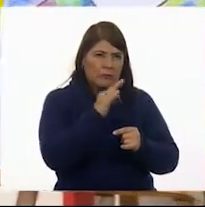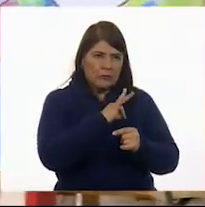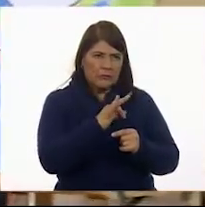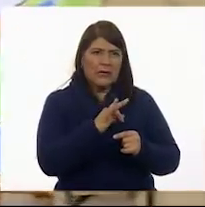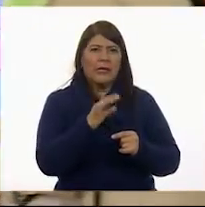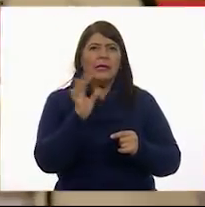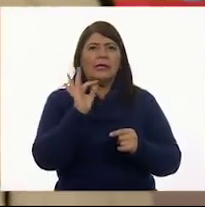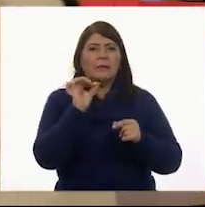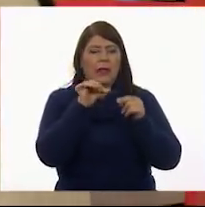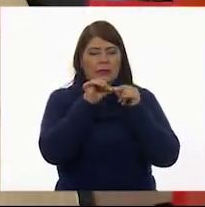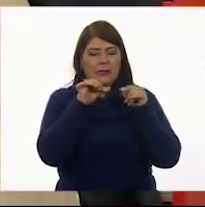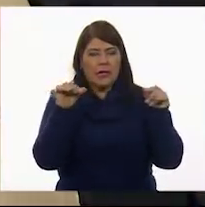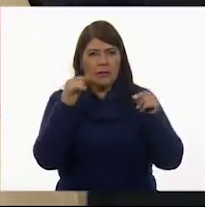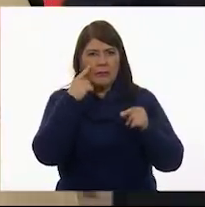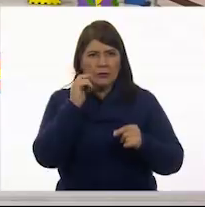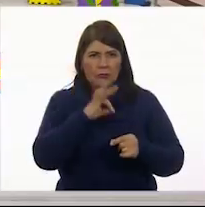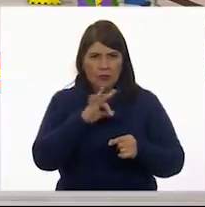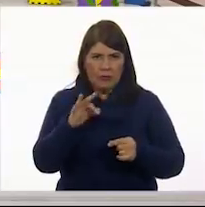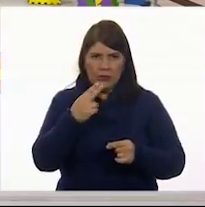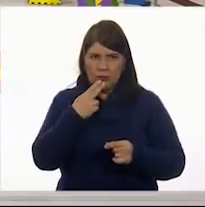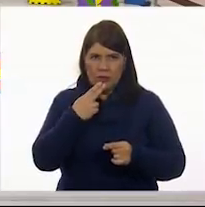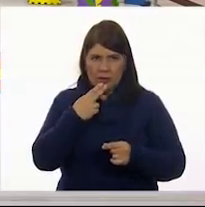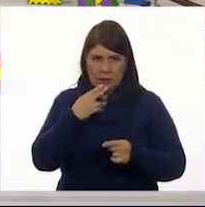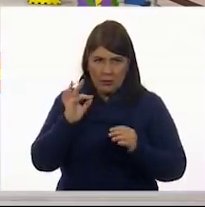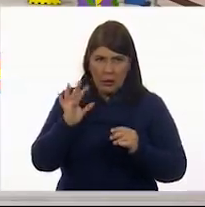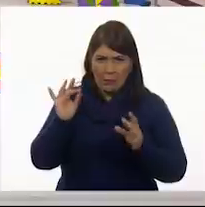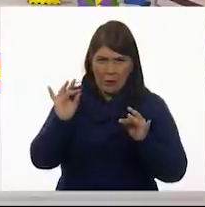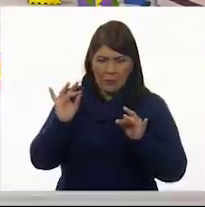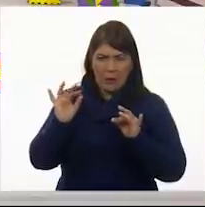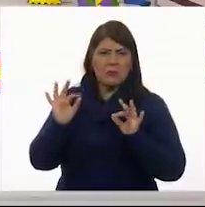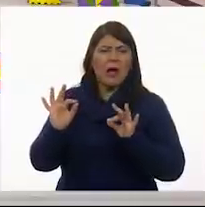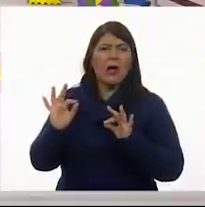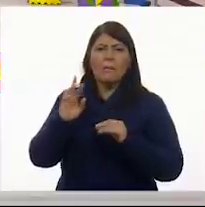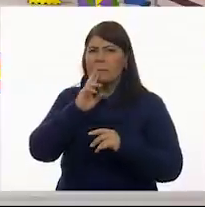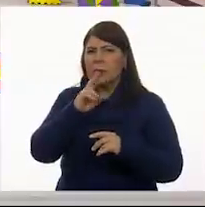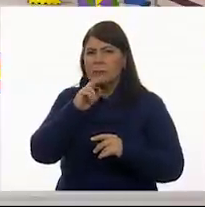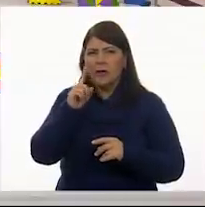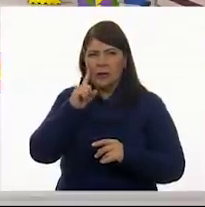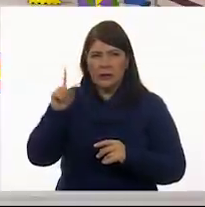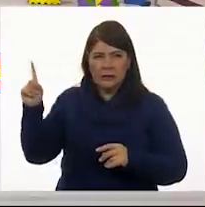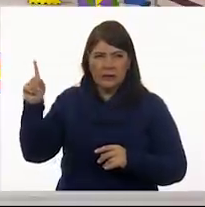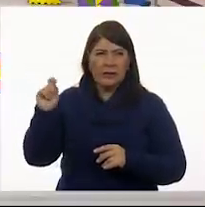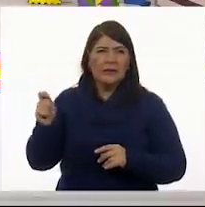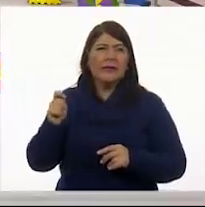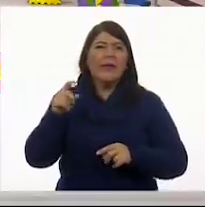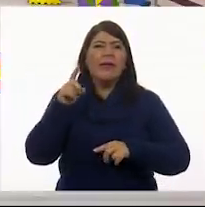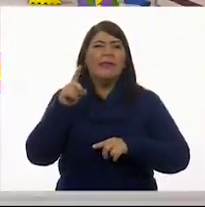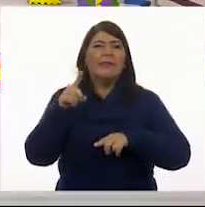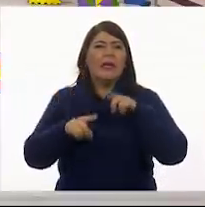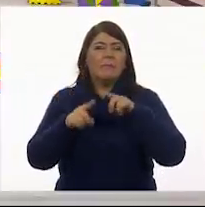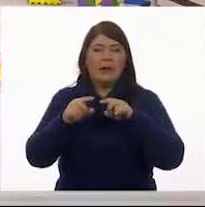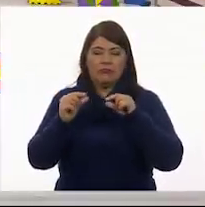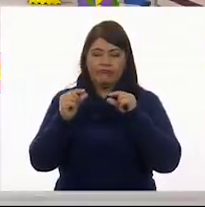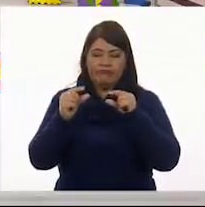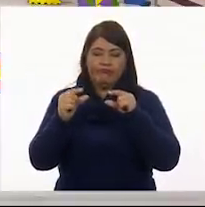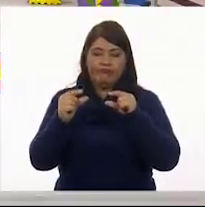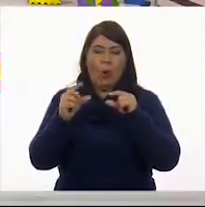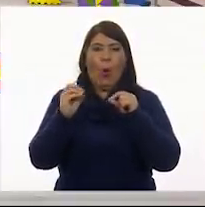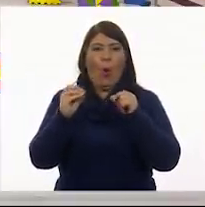Cinta adhesiva. Esta está perfecta. parece bien? ¿Sí pegó? Sí. Ok. Es que más bien es por el grosor.